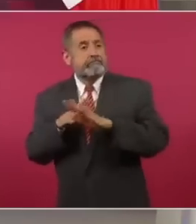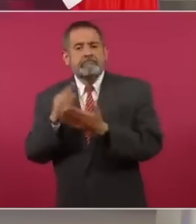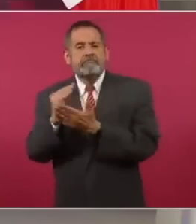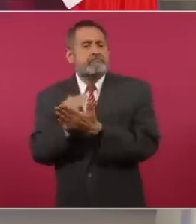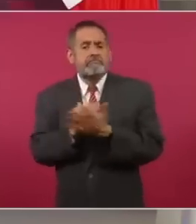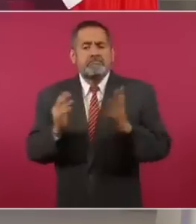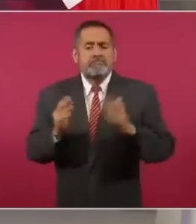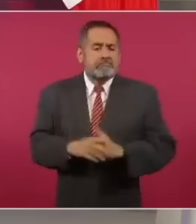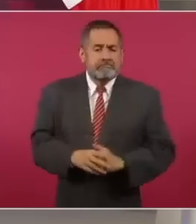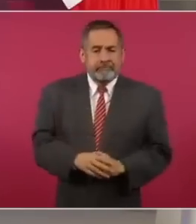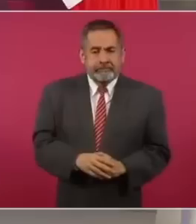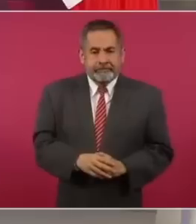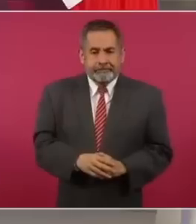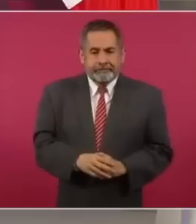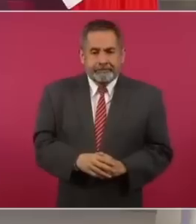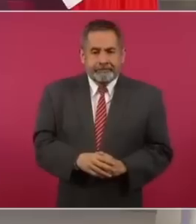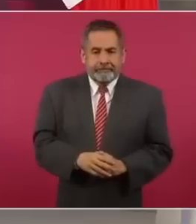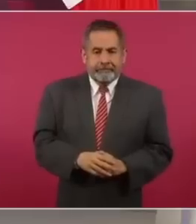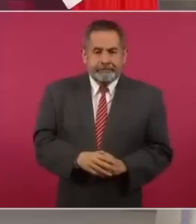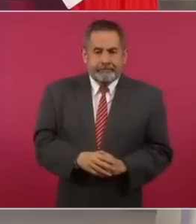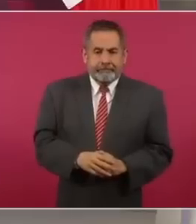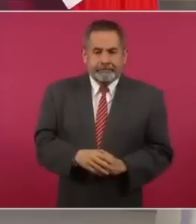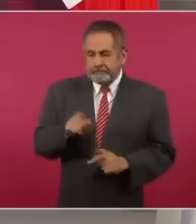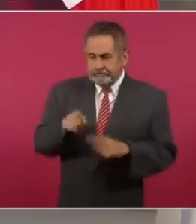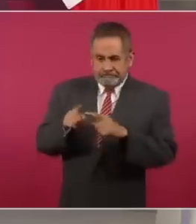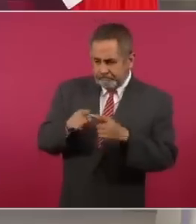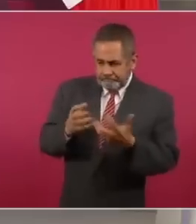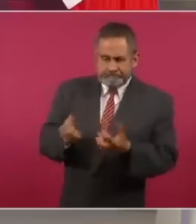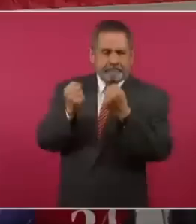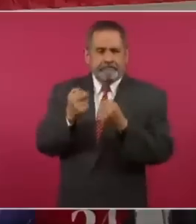rescatados, estos, vamos a decir,